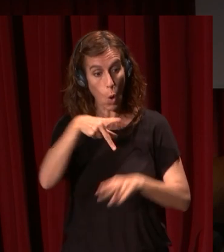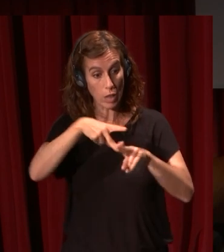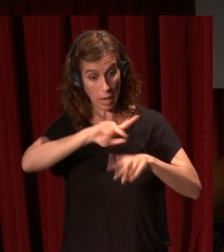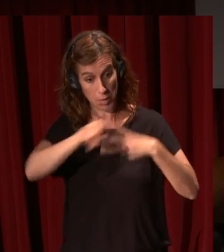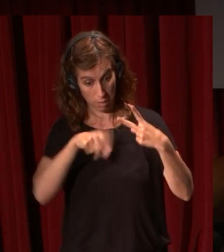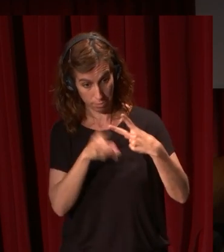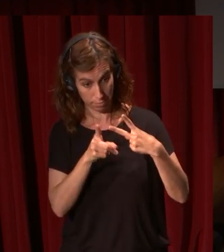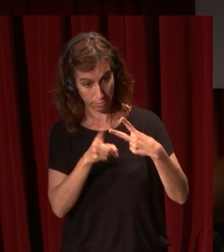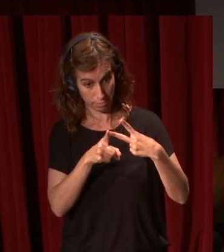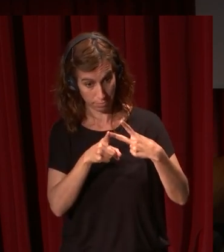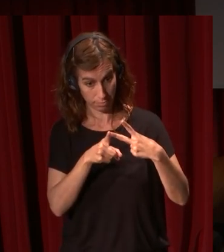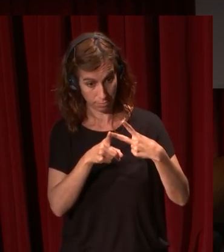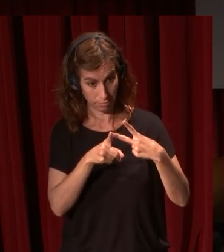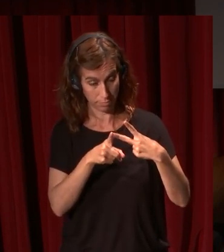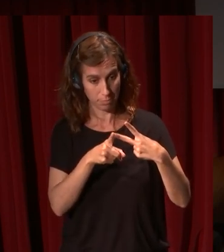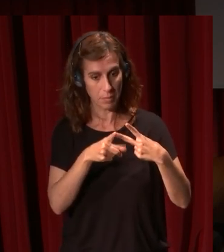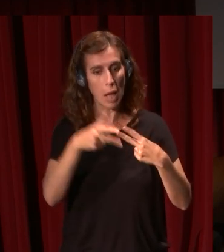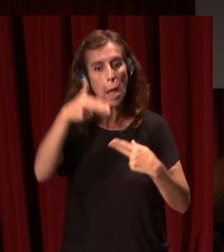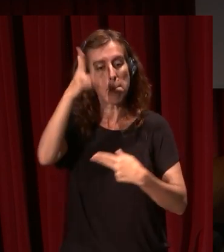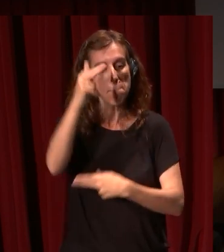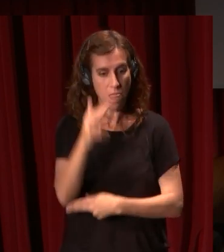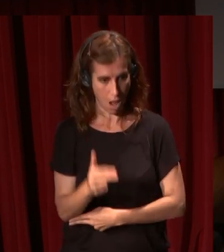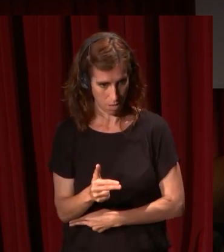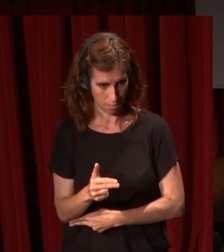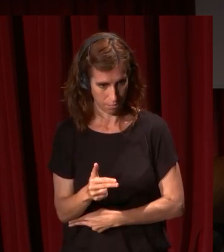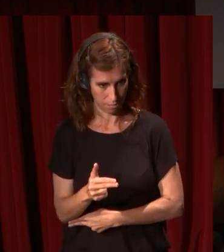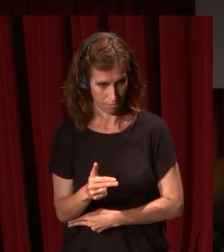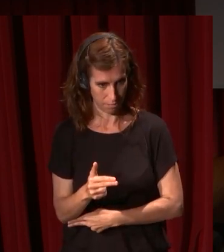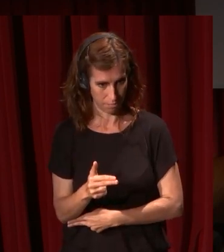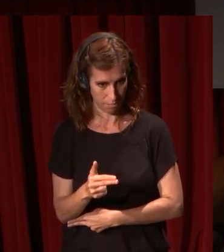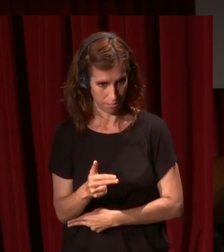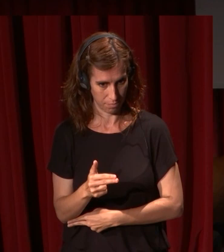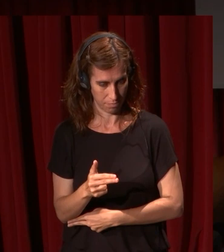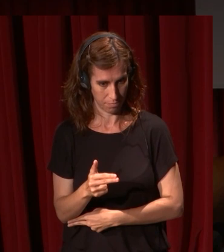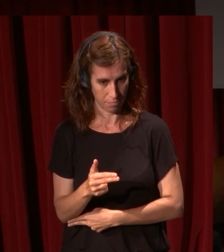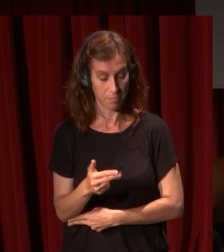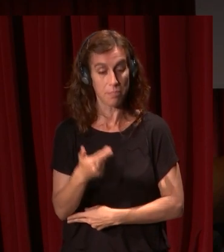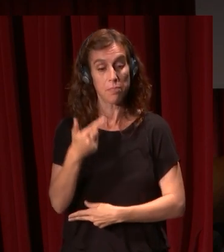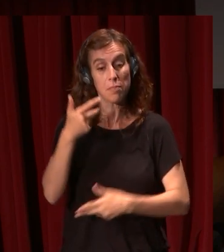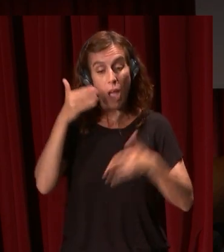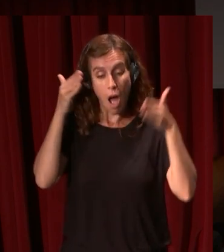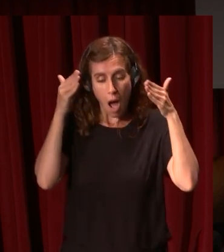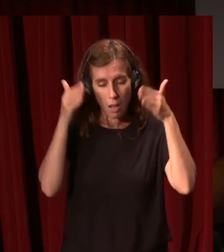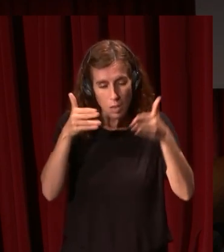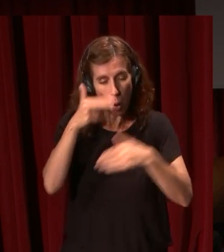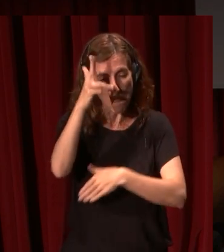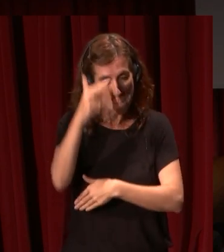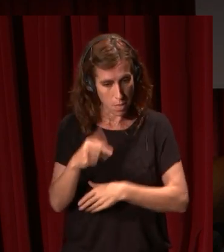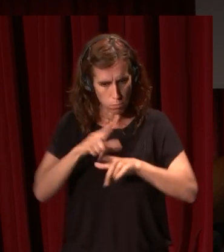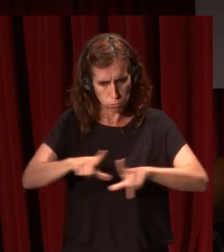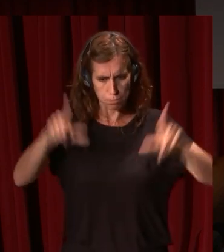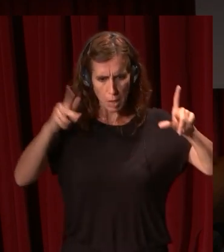destacable o más importante es la pincelada la atención a la pincelada o el protagonismo de la pincelada